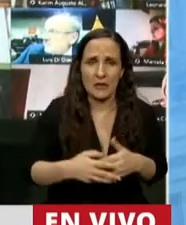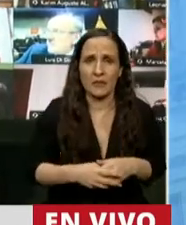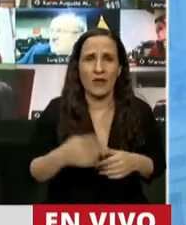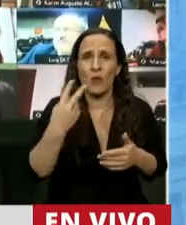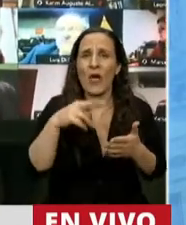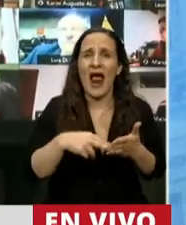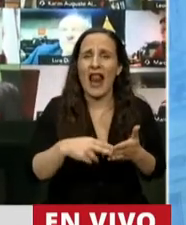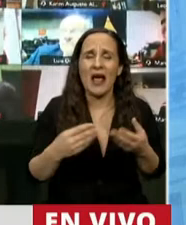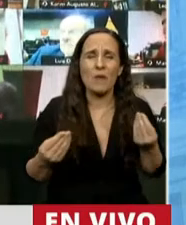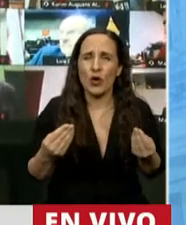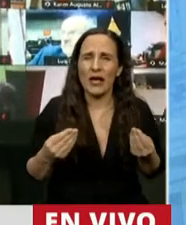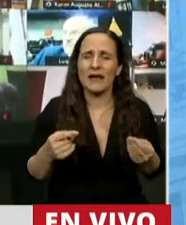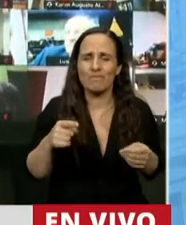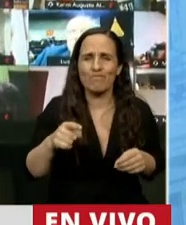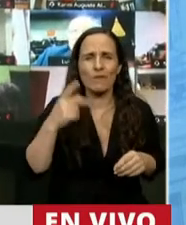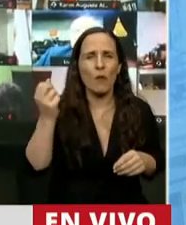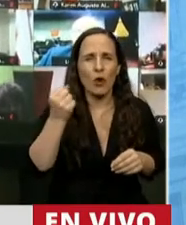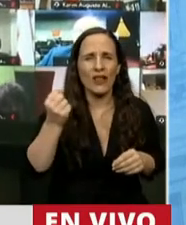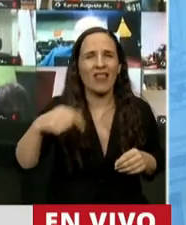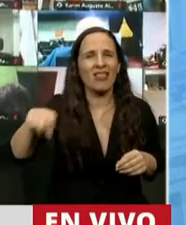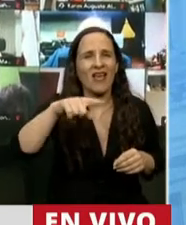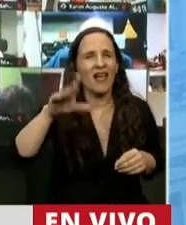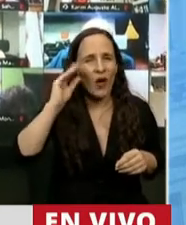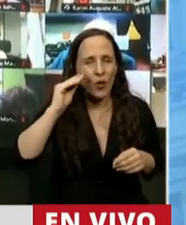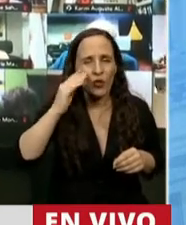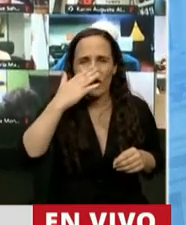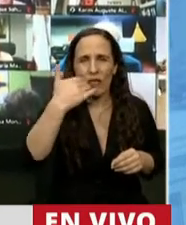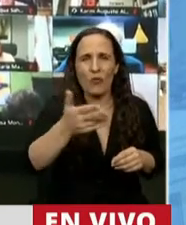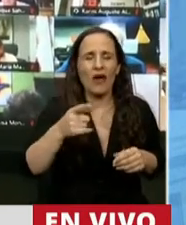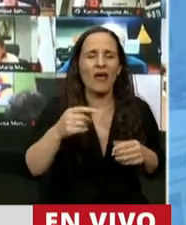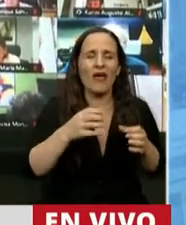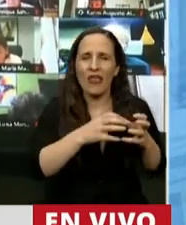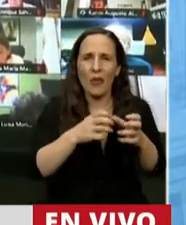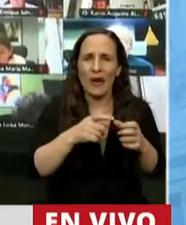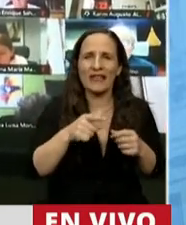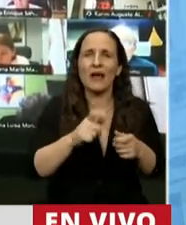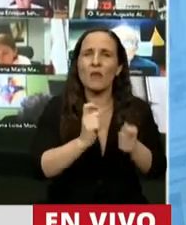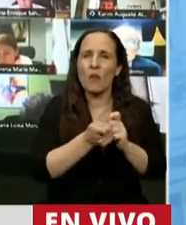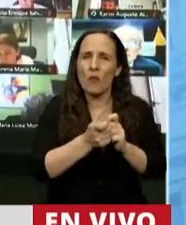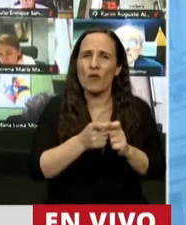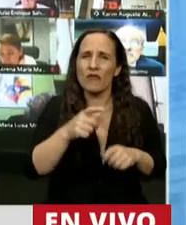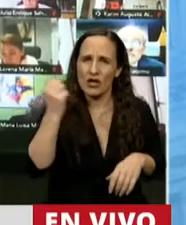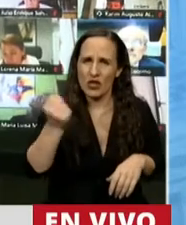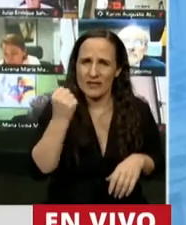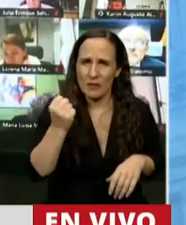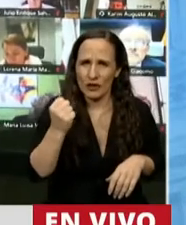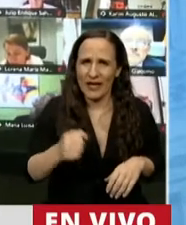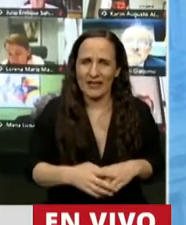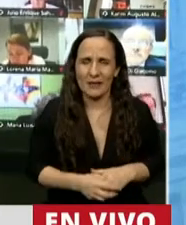Lo voy a leer porque creo que es importante que se escuche y después se debata, porque se han hecho modificaciones, insisto, muy importantes,